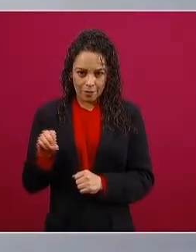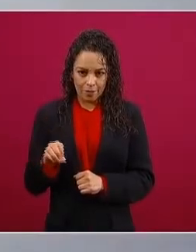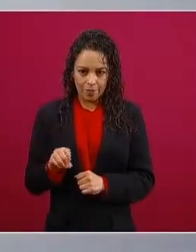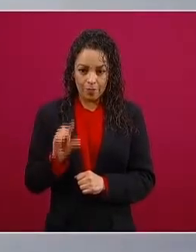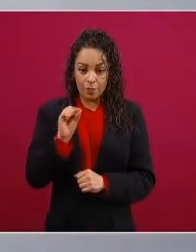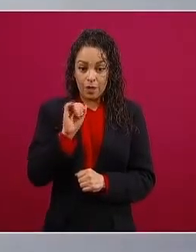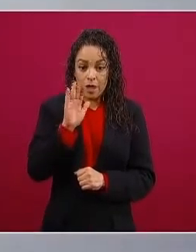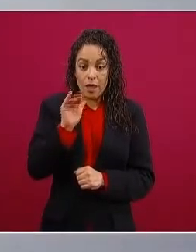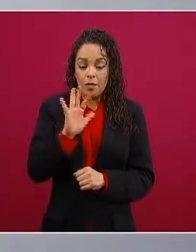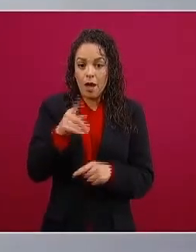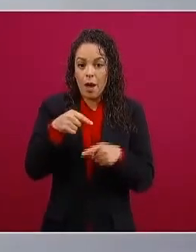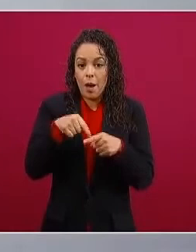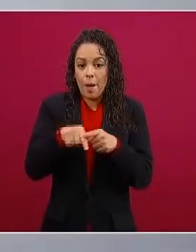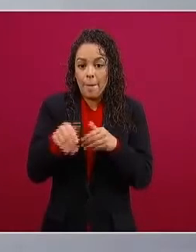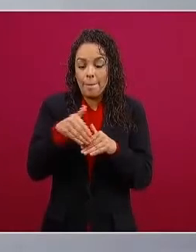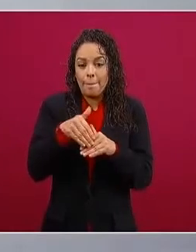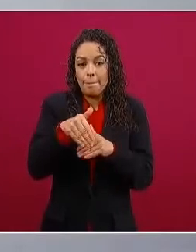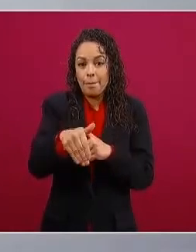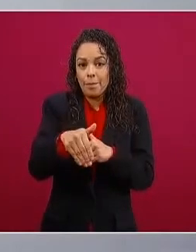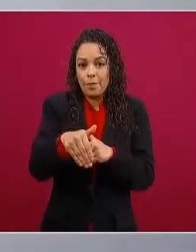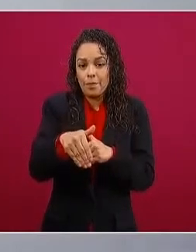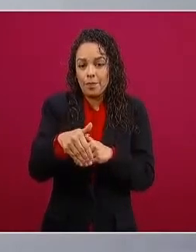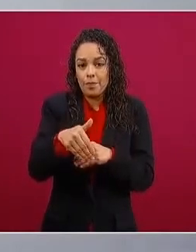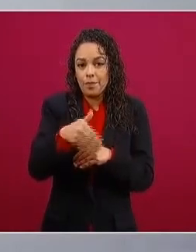de Miguel de la Madrid